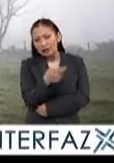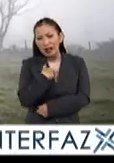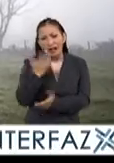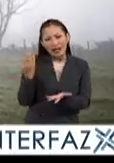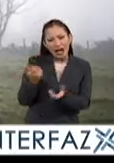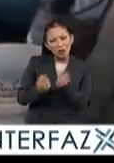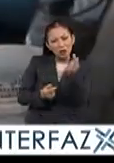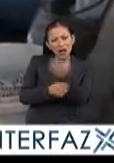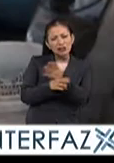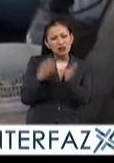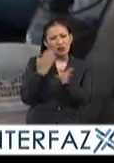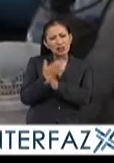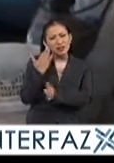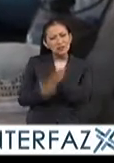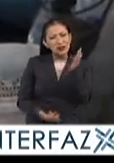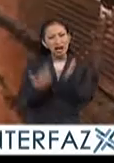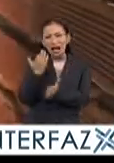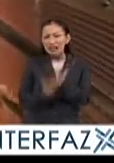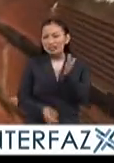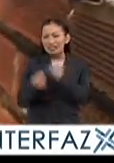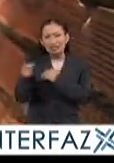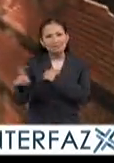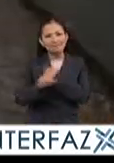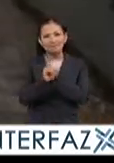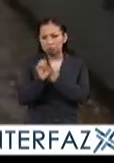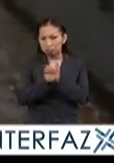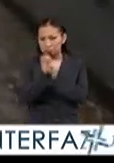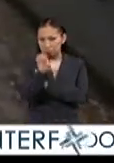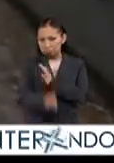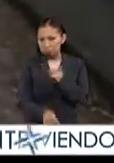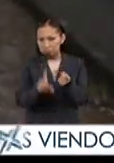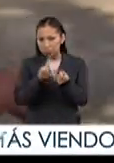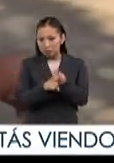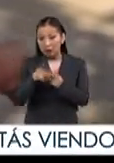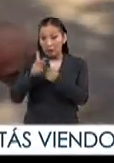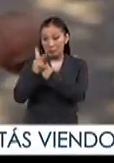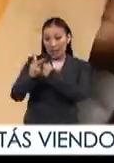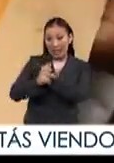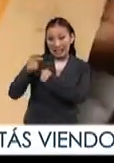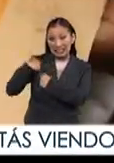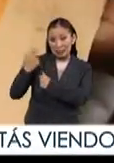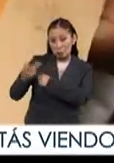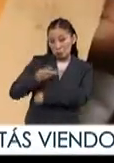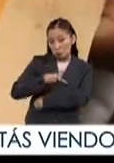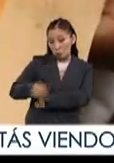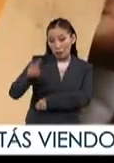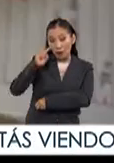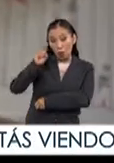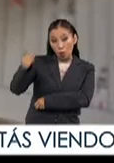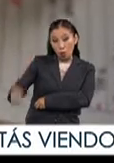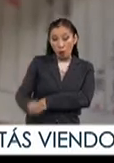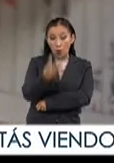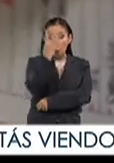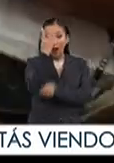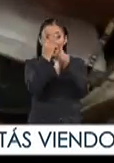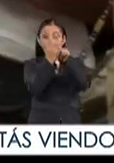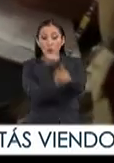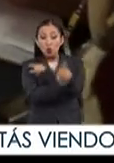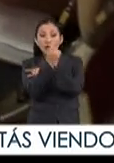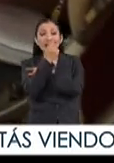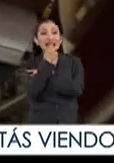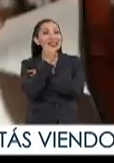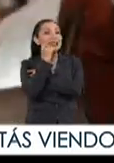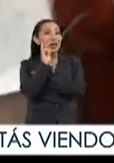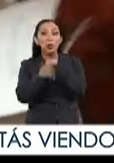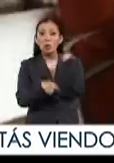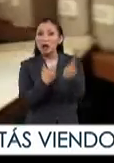aspectos que siguen representando grandes retos. Por ejemplo, en países en desarrollo, una de cada cuatro niñas no